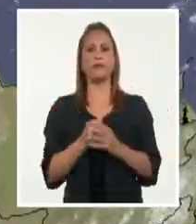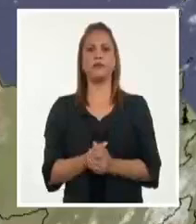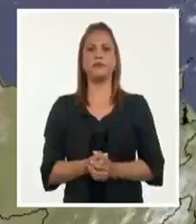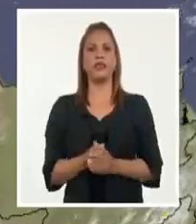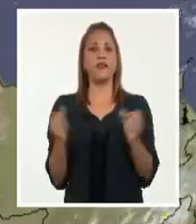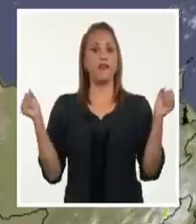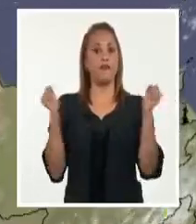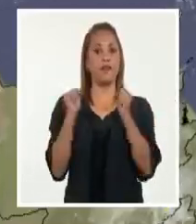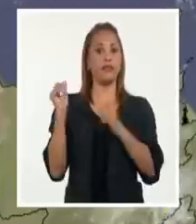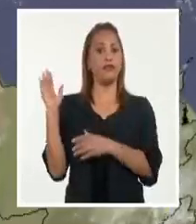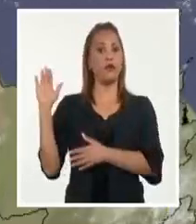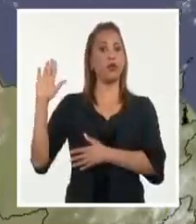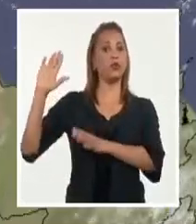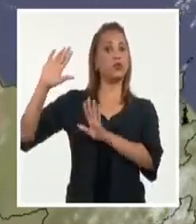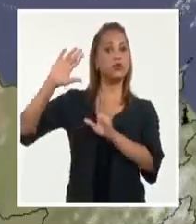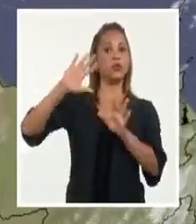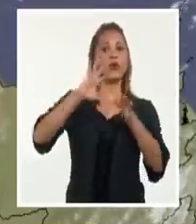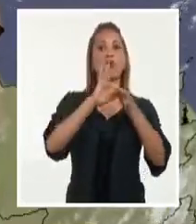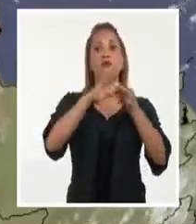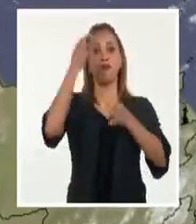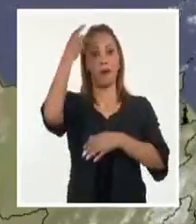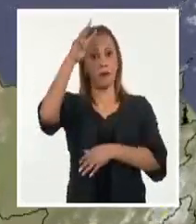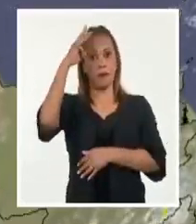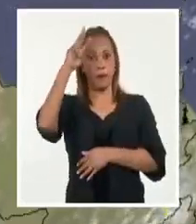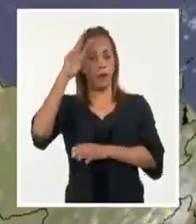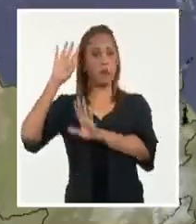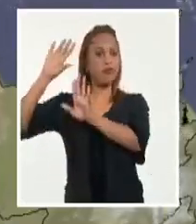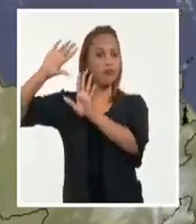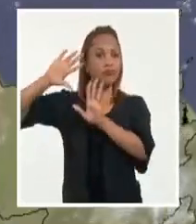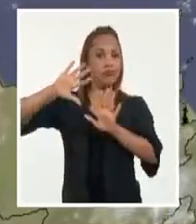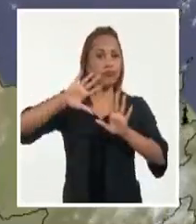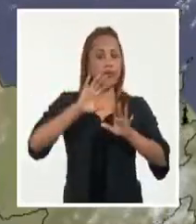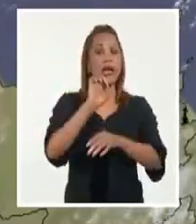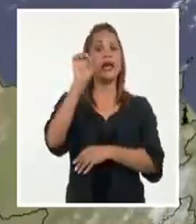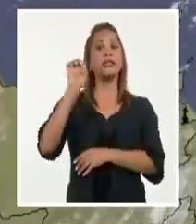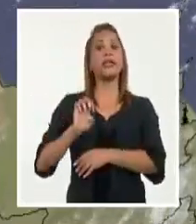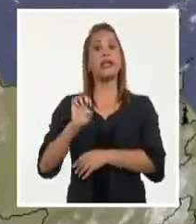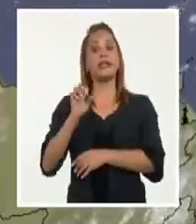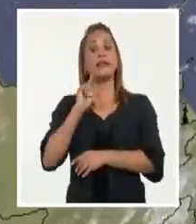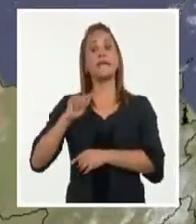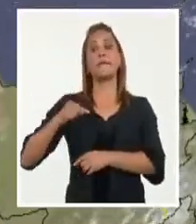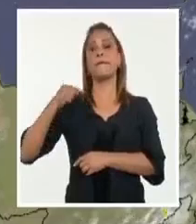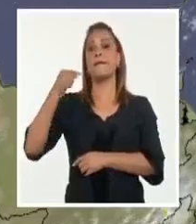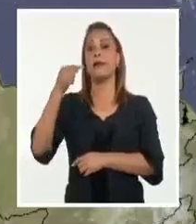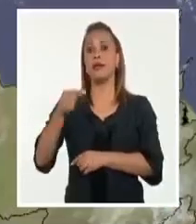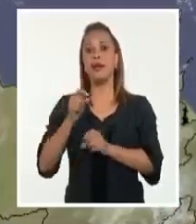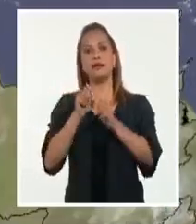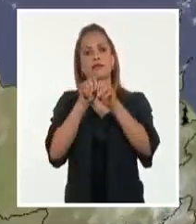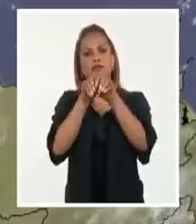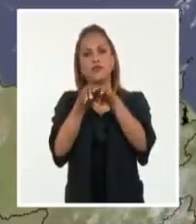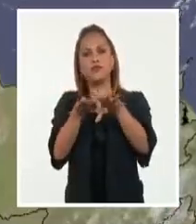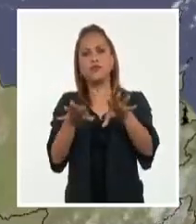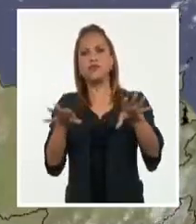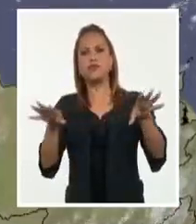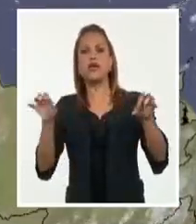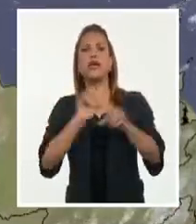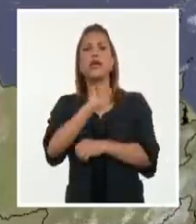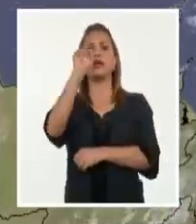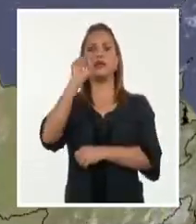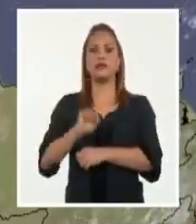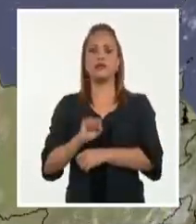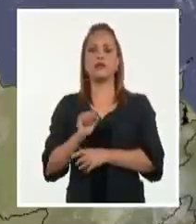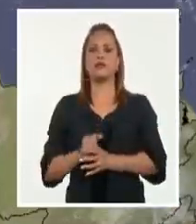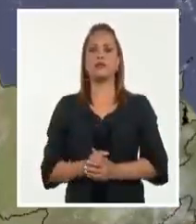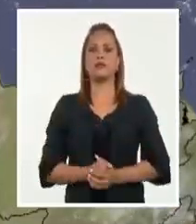débil se extiende sobre el Golfo de México, va a continuar avanzando hacia el este y mañana estará disipándose en su porción sur sobre el estrecho de la